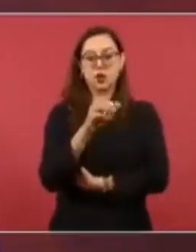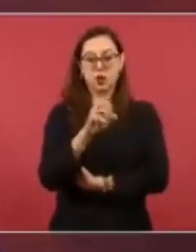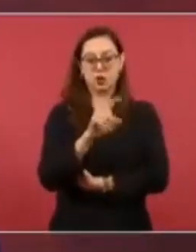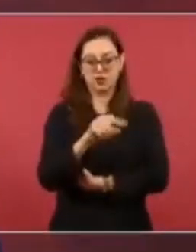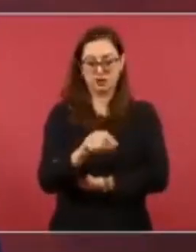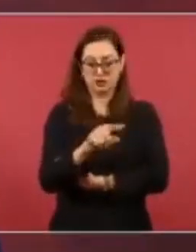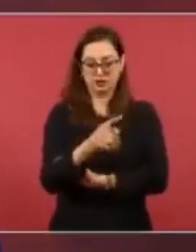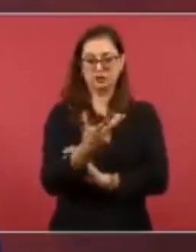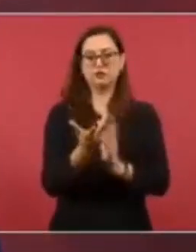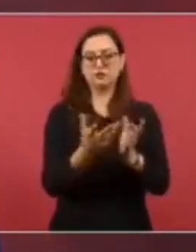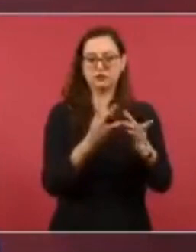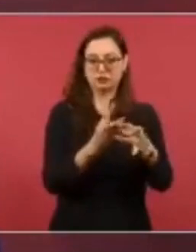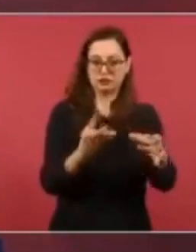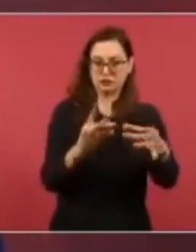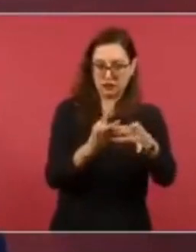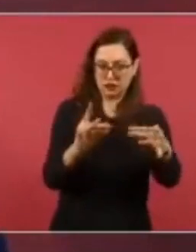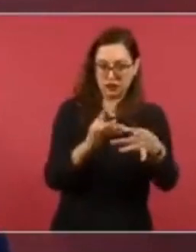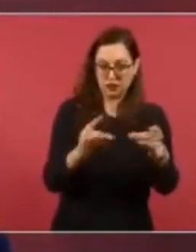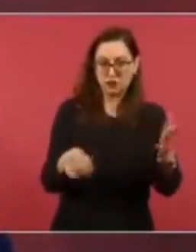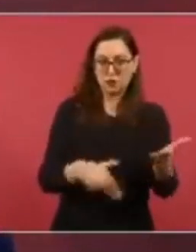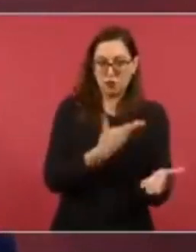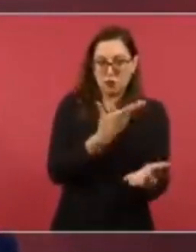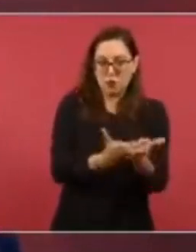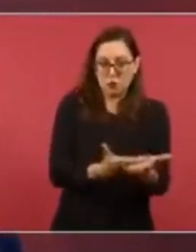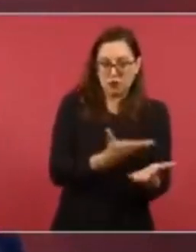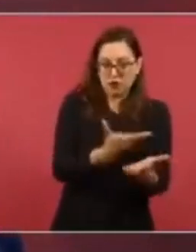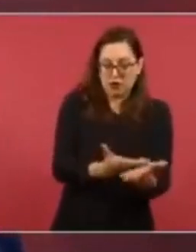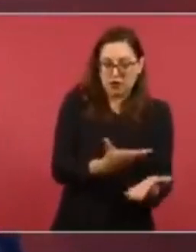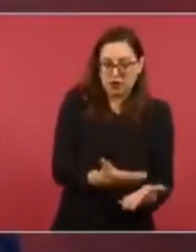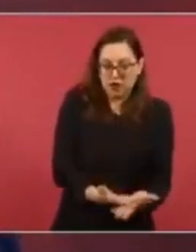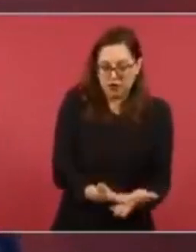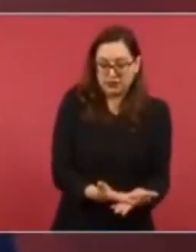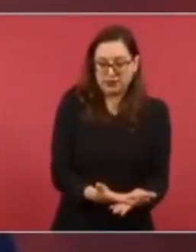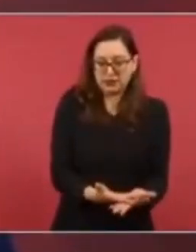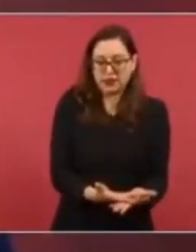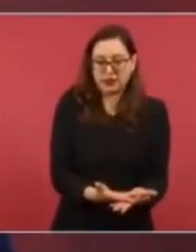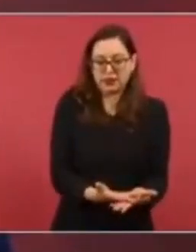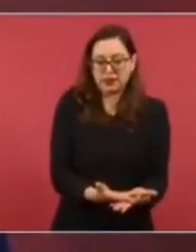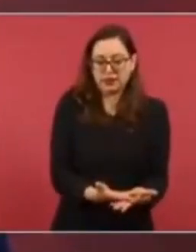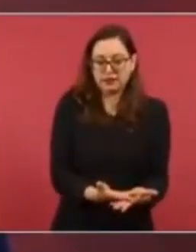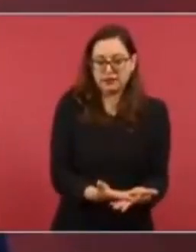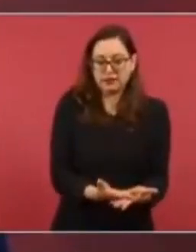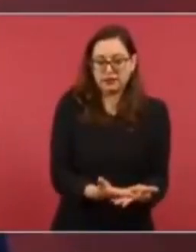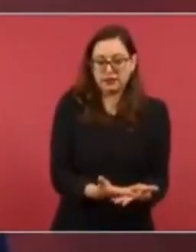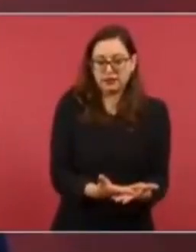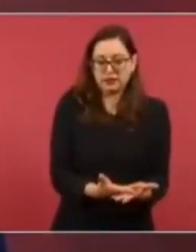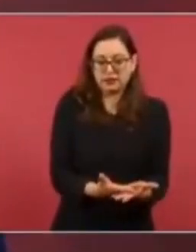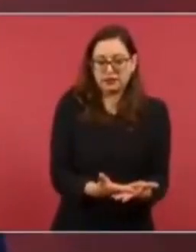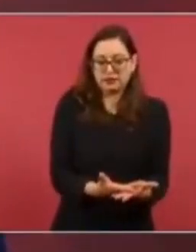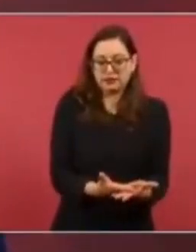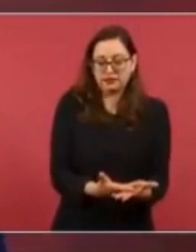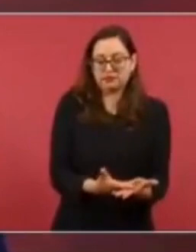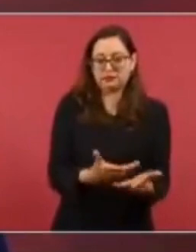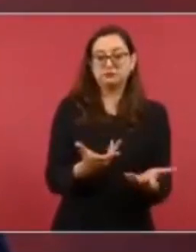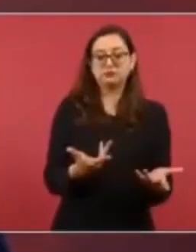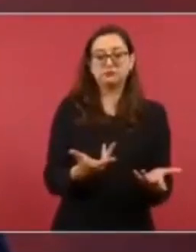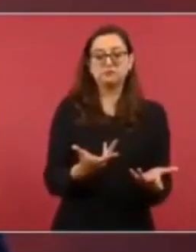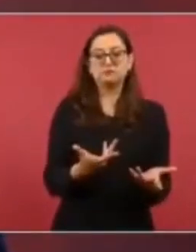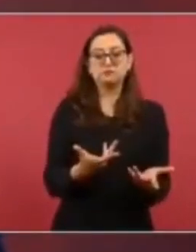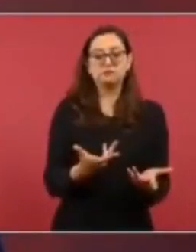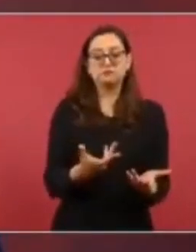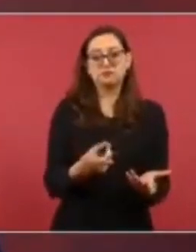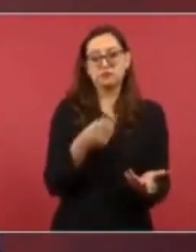una solicitud